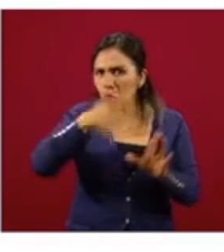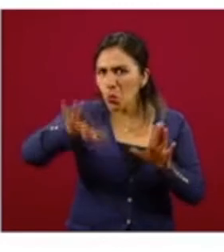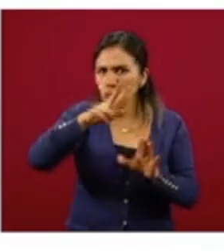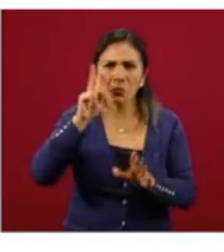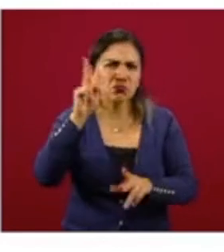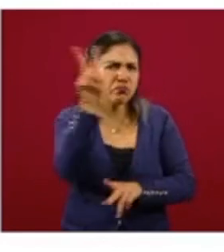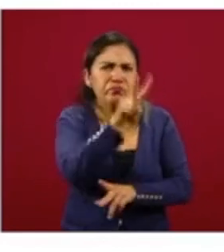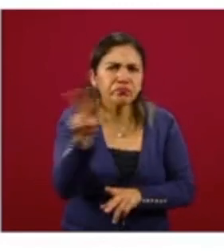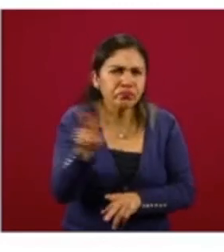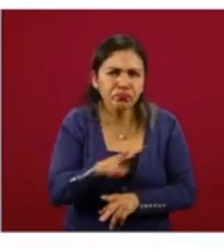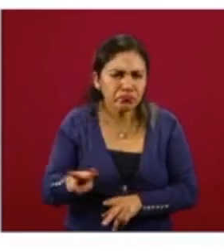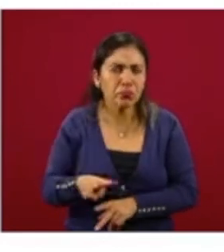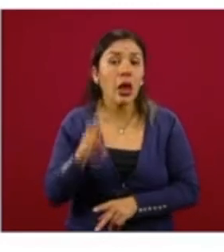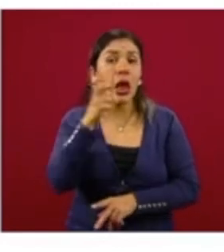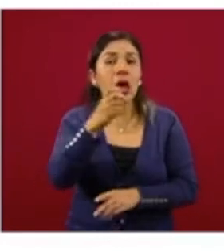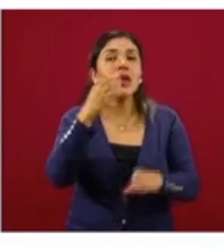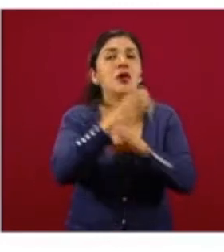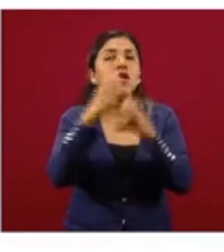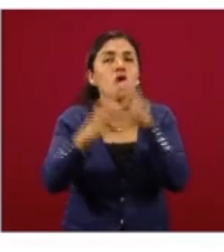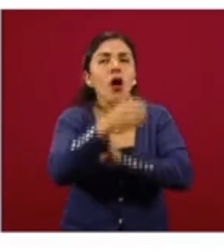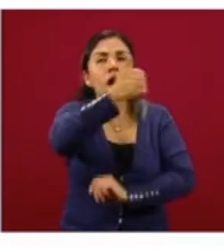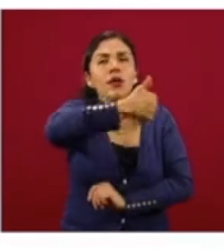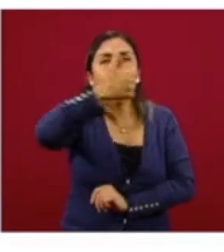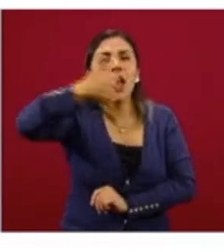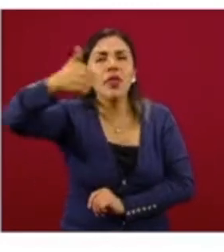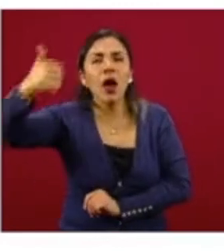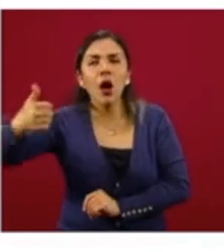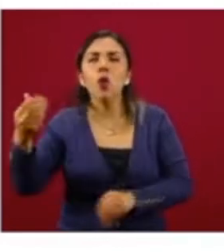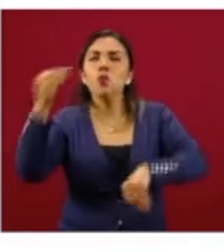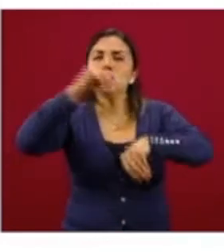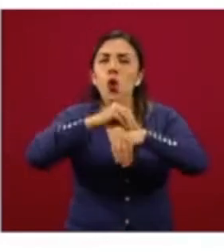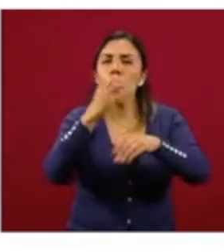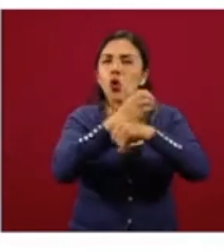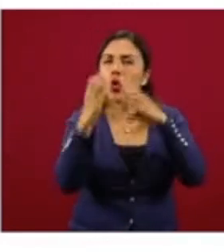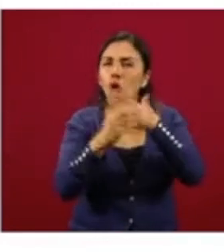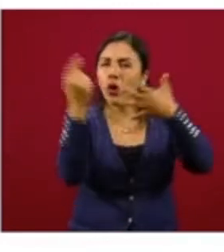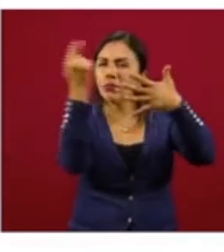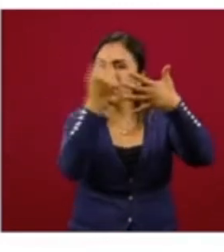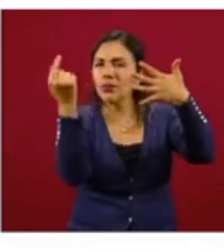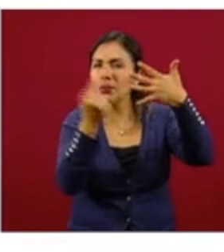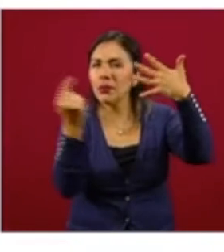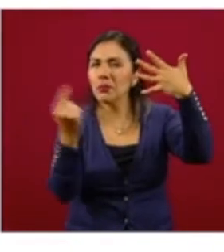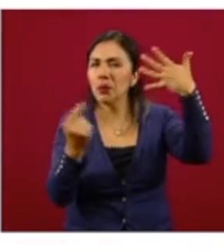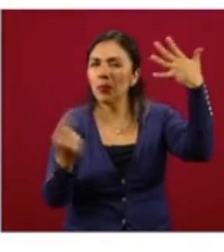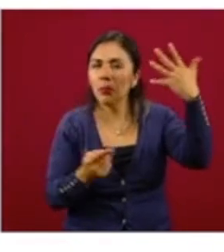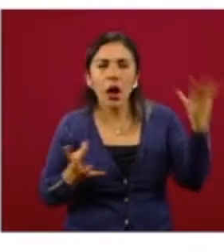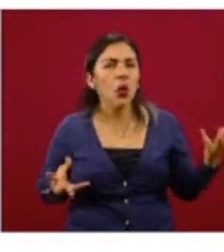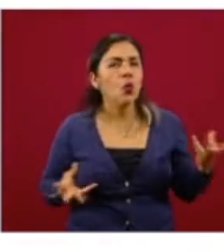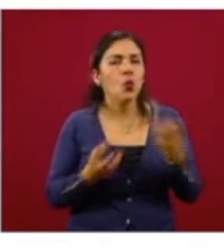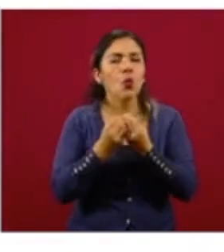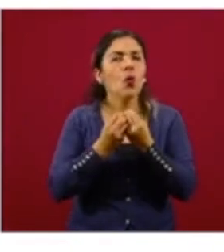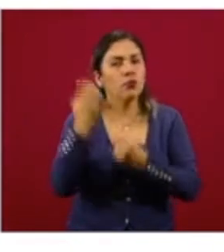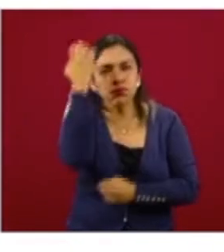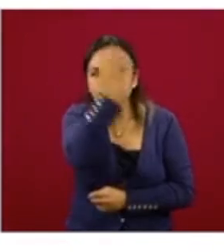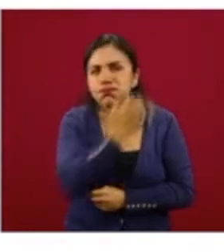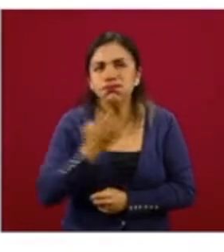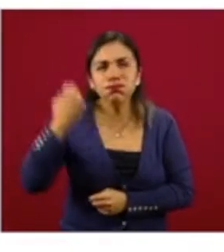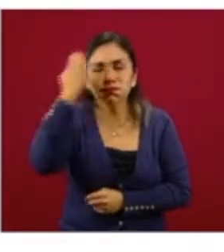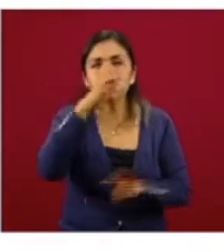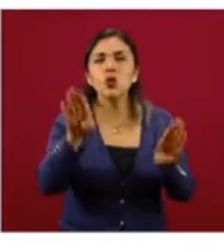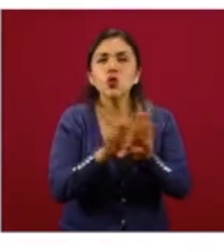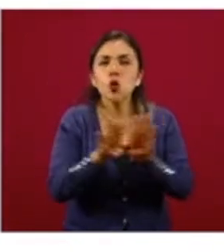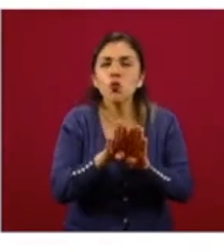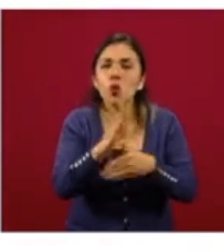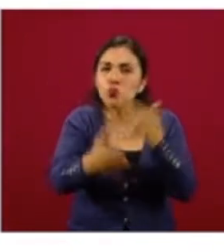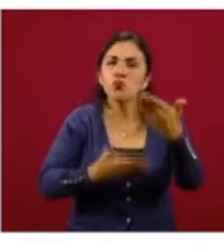consultar y considera cada uno de estos componentes en su diagnóstico, en